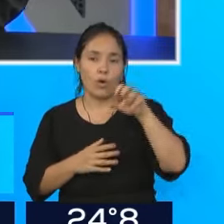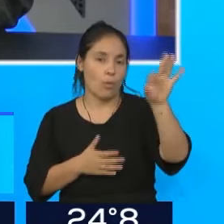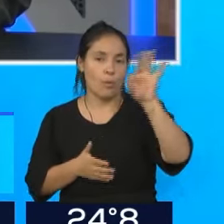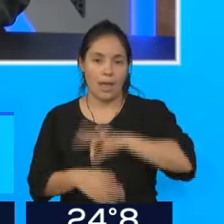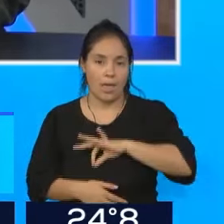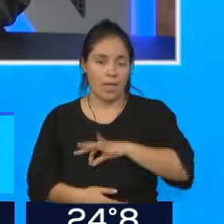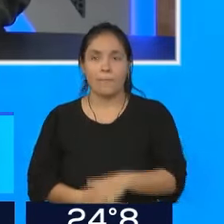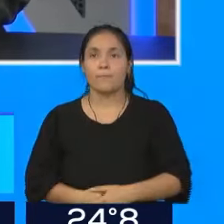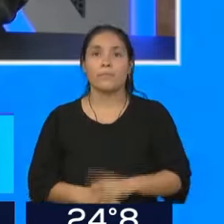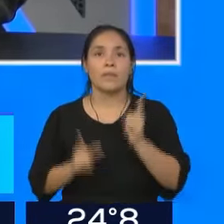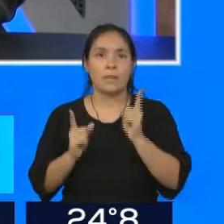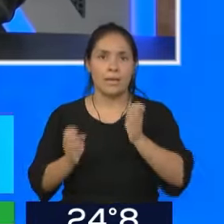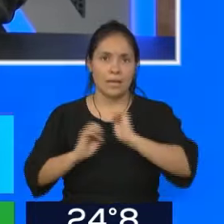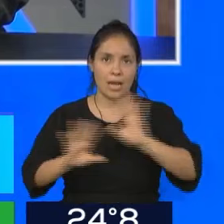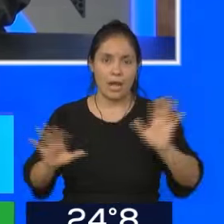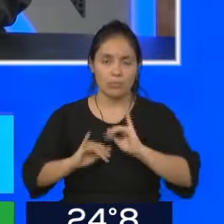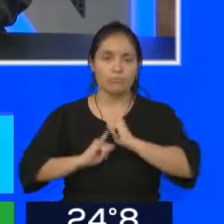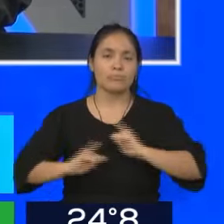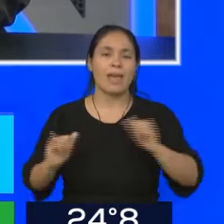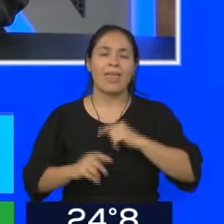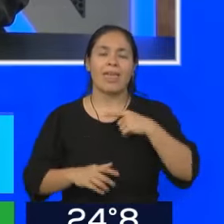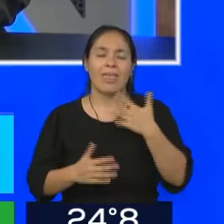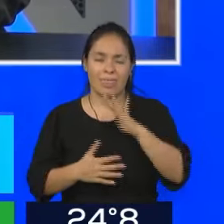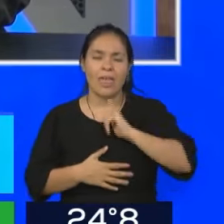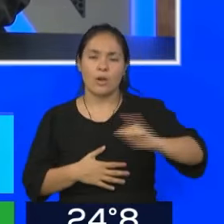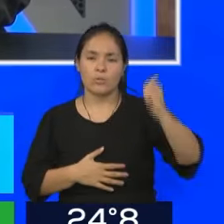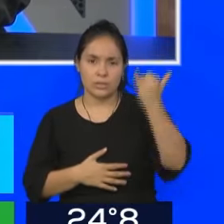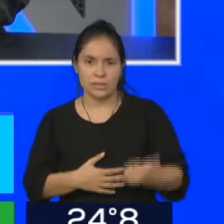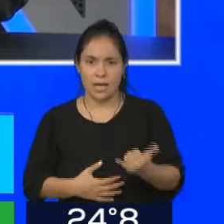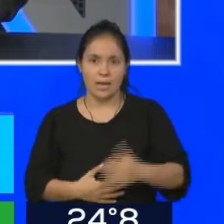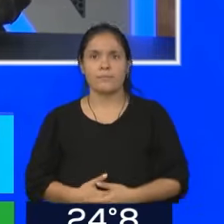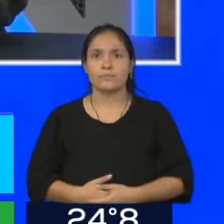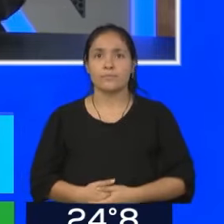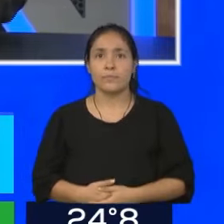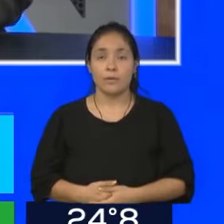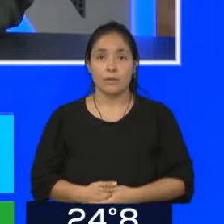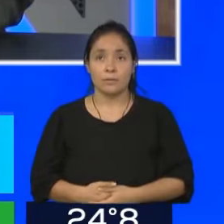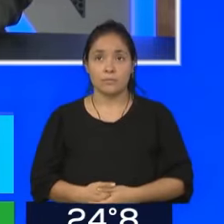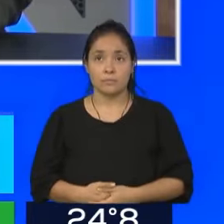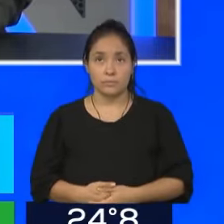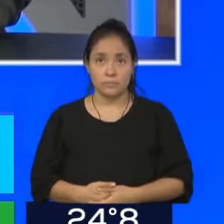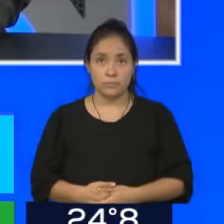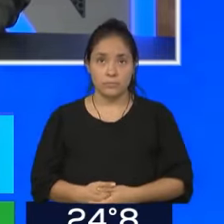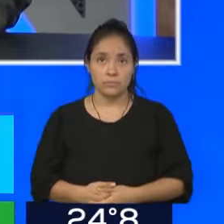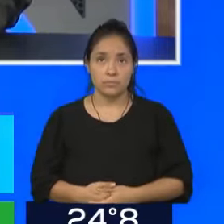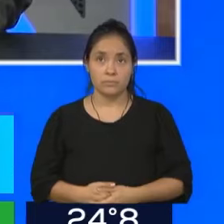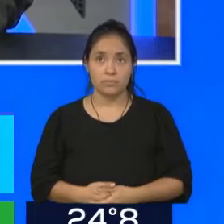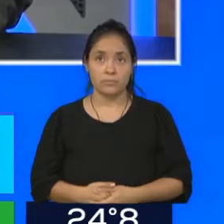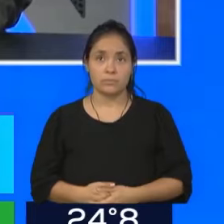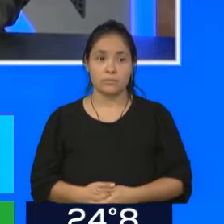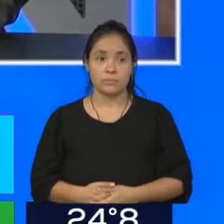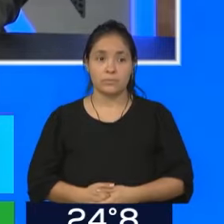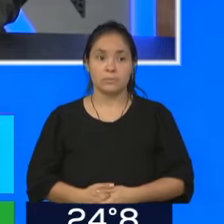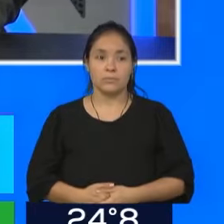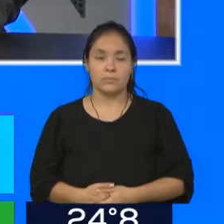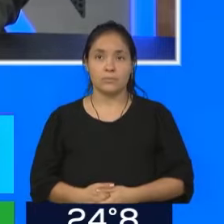aclaró, porque acá hay denuncias, de una supuesta incompatibilidad de parte de la ministra que estaría en los dos lados del mostrador, que esto no tiene nada que ver